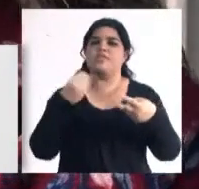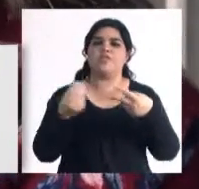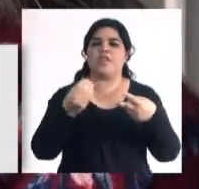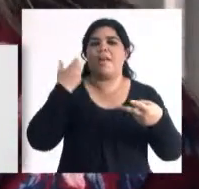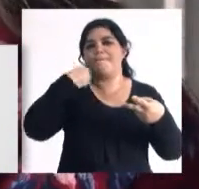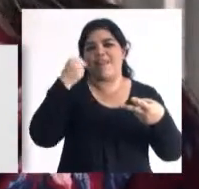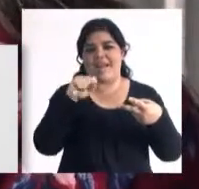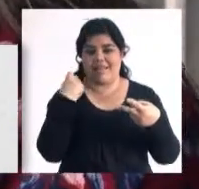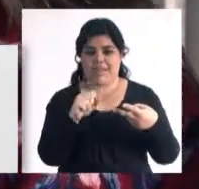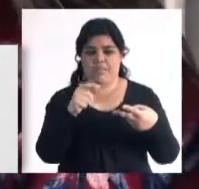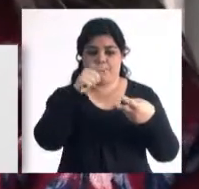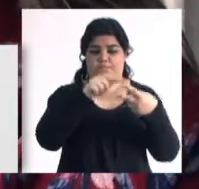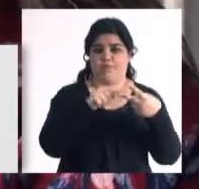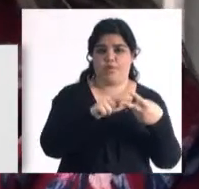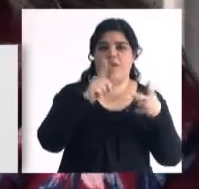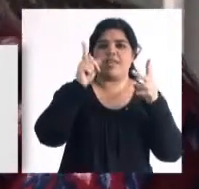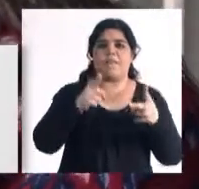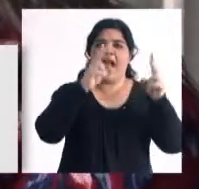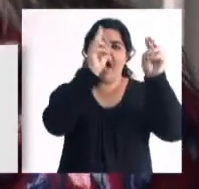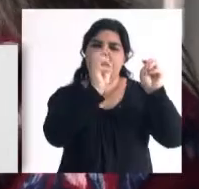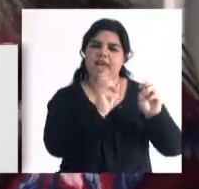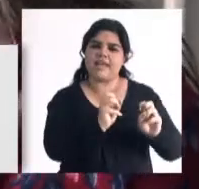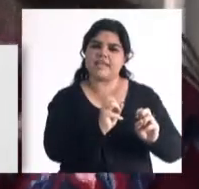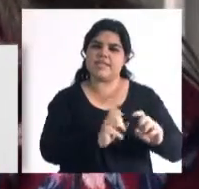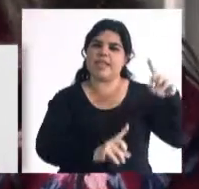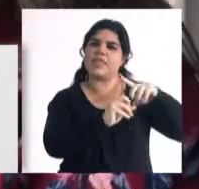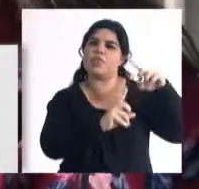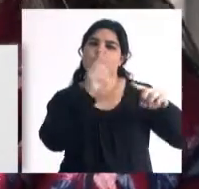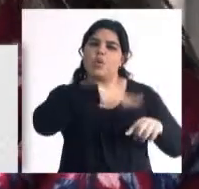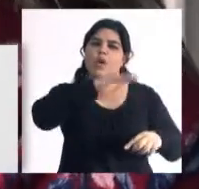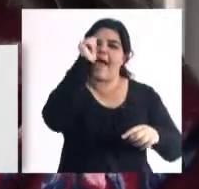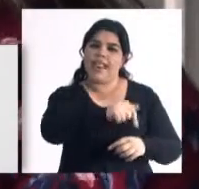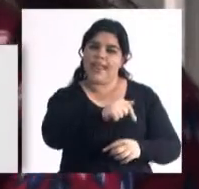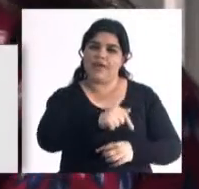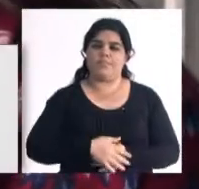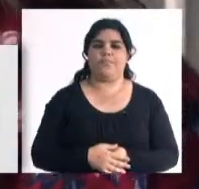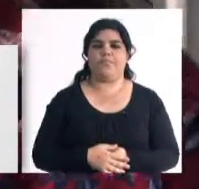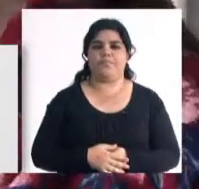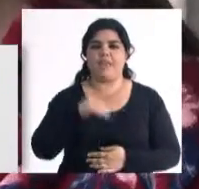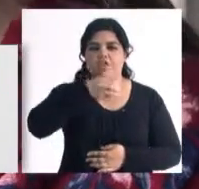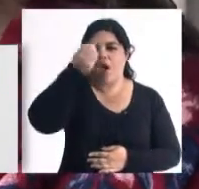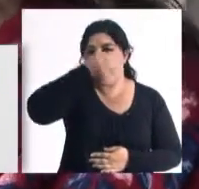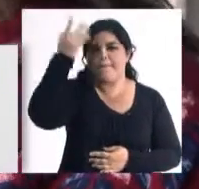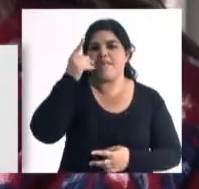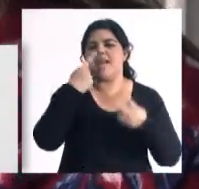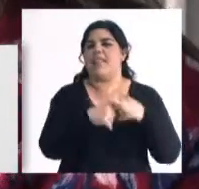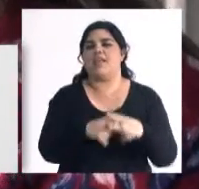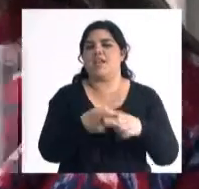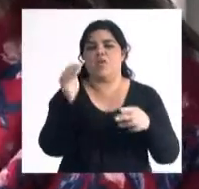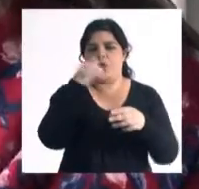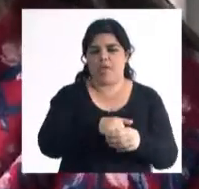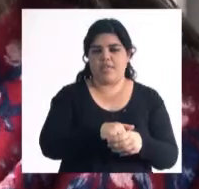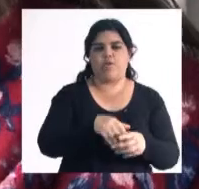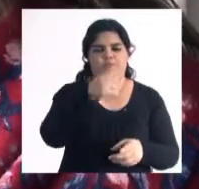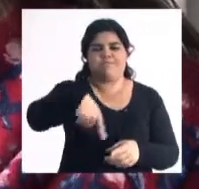la práctica y lo del análisis institucional, que son tramos propios de la Tecnicatura. Bueno, como ustedes saben, las carreras